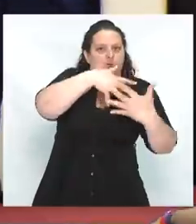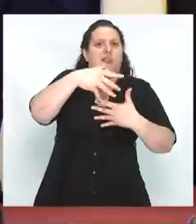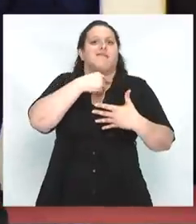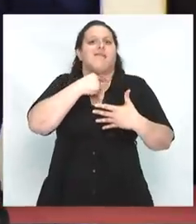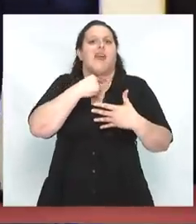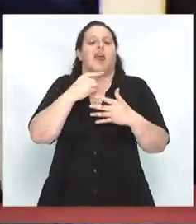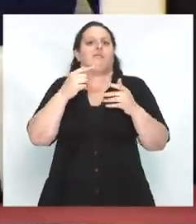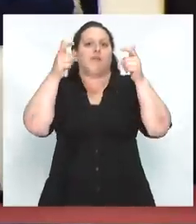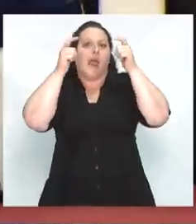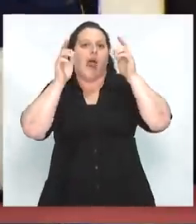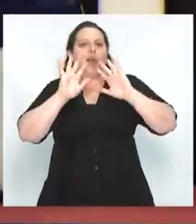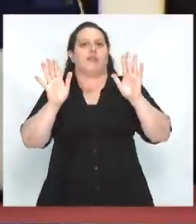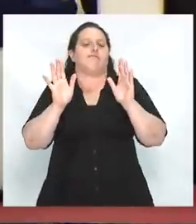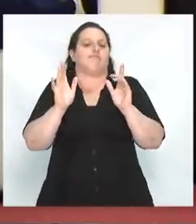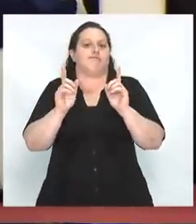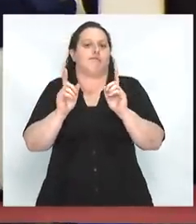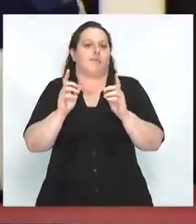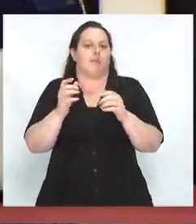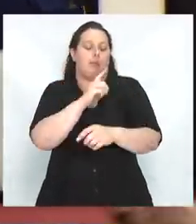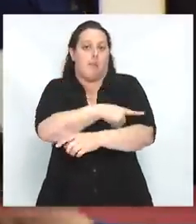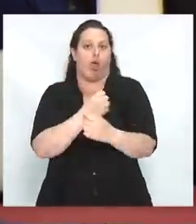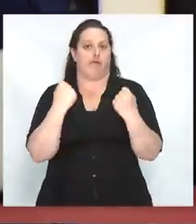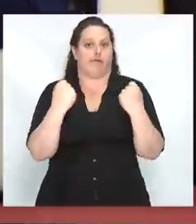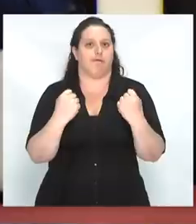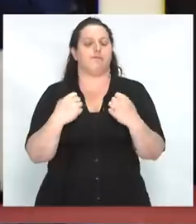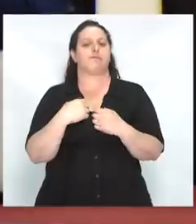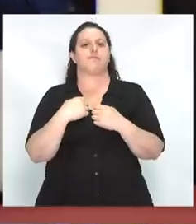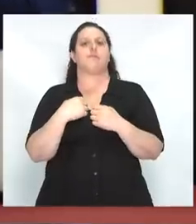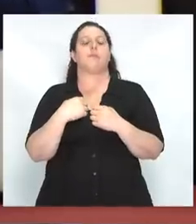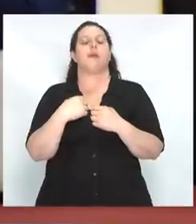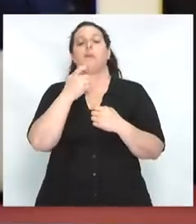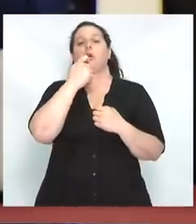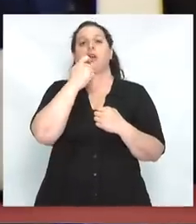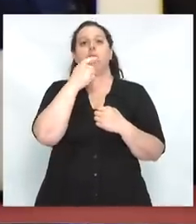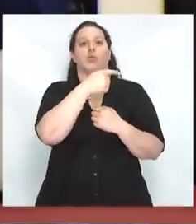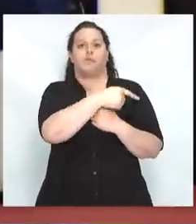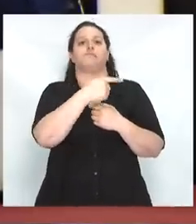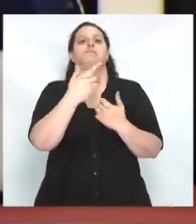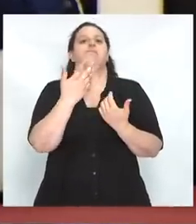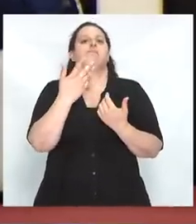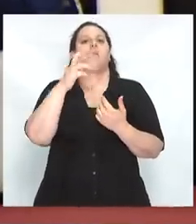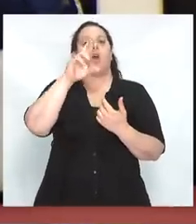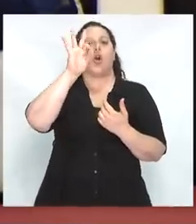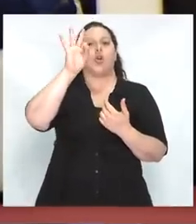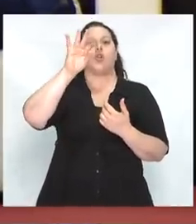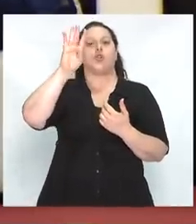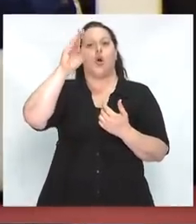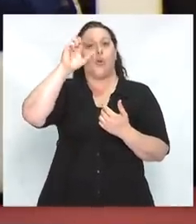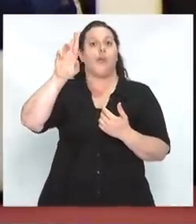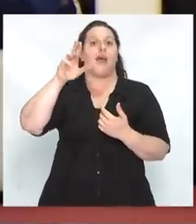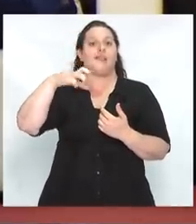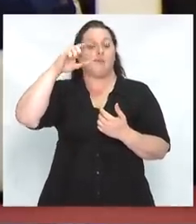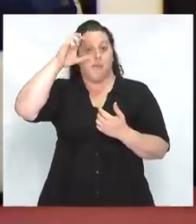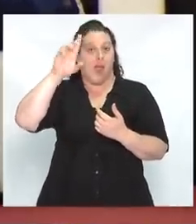izquierda se sentaron los jacobinos representados por Robespierre que simbólicamente querían ocupar un espacio de